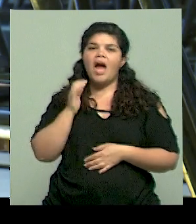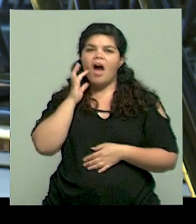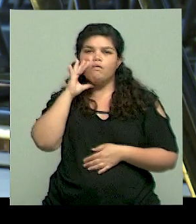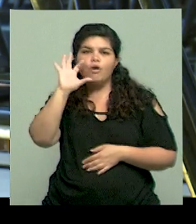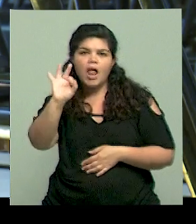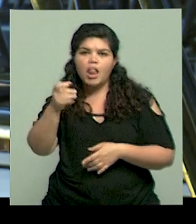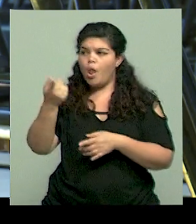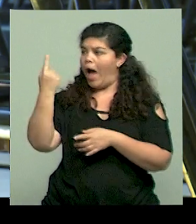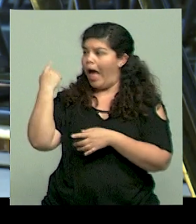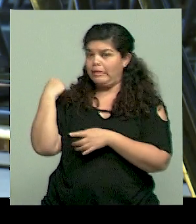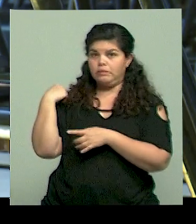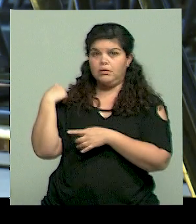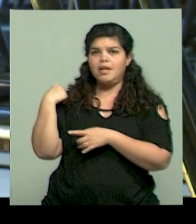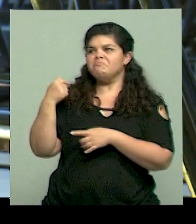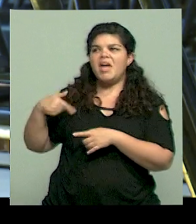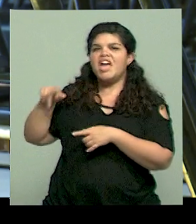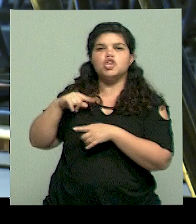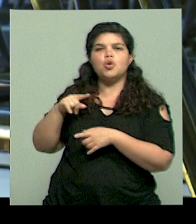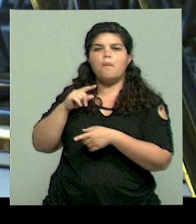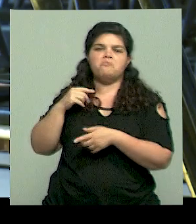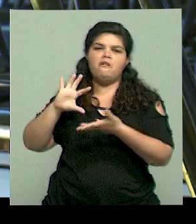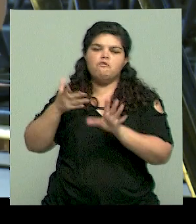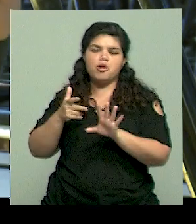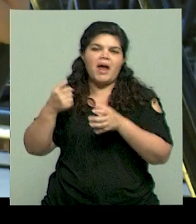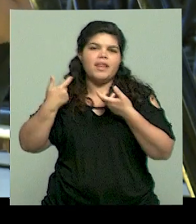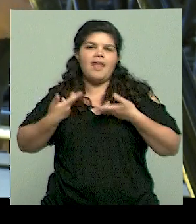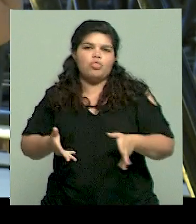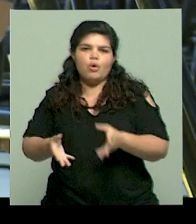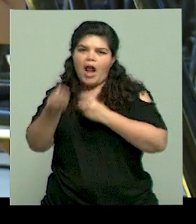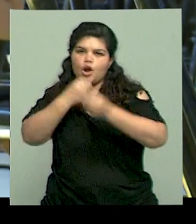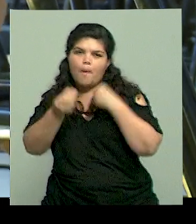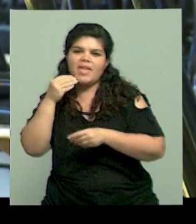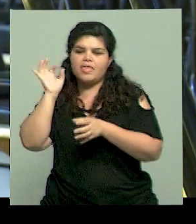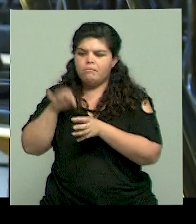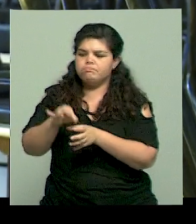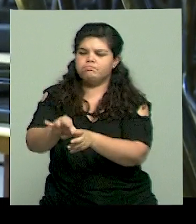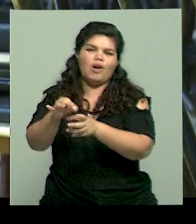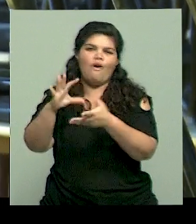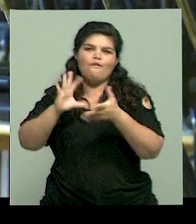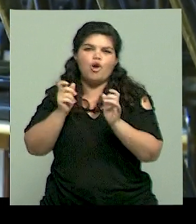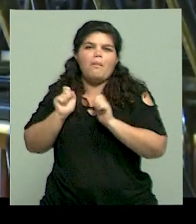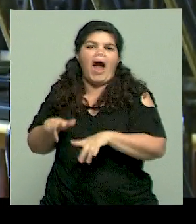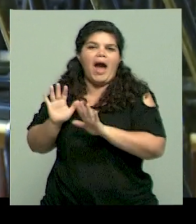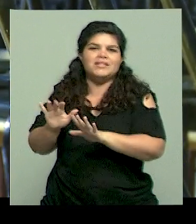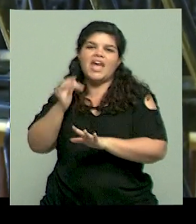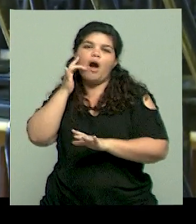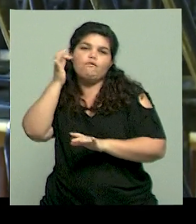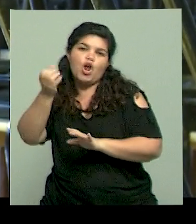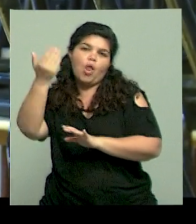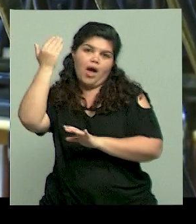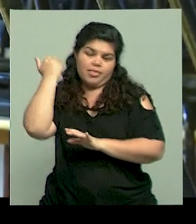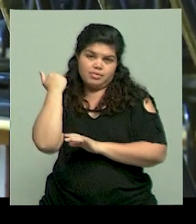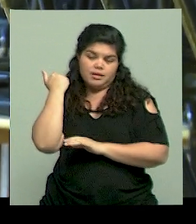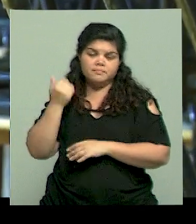alimentaban porque tenían más un proceso de alimentación natural, ¿no? No tan industrializada. Sí. Pero también